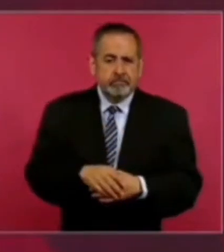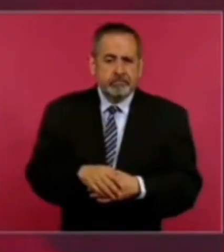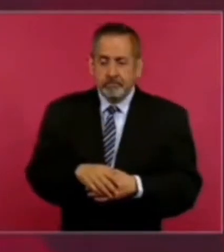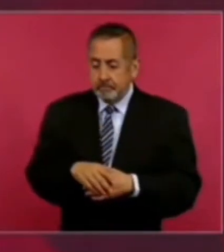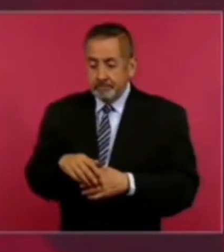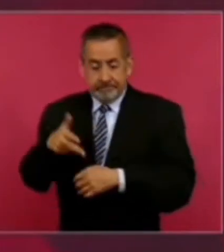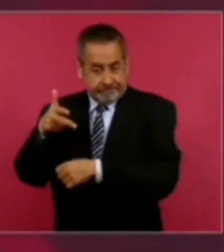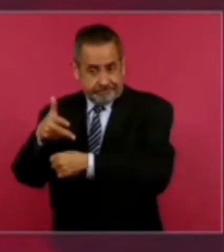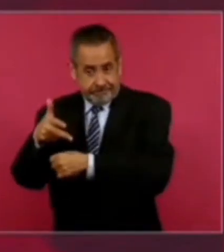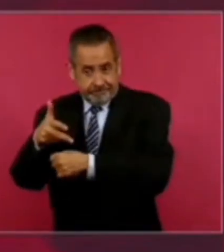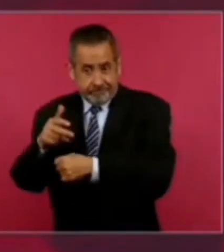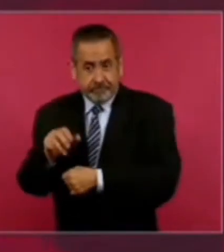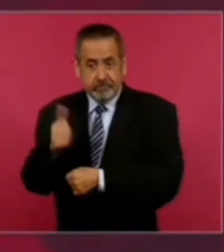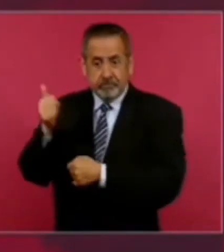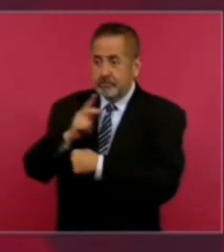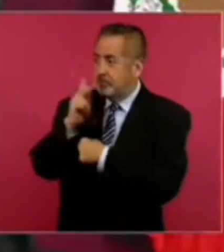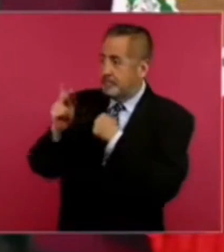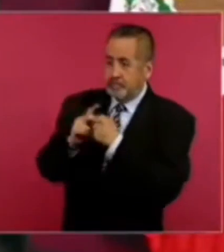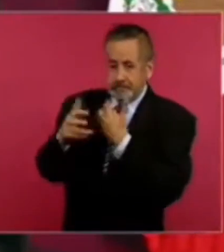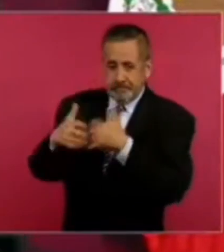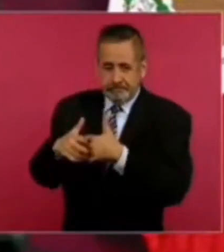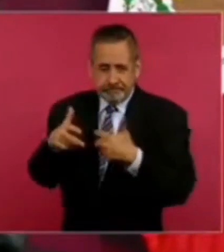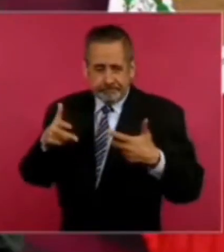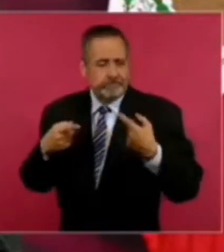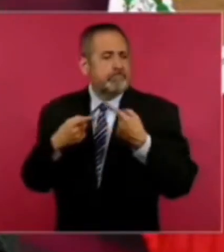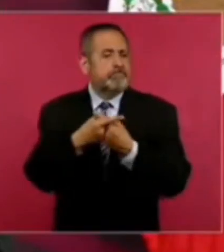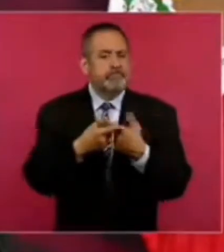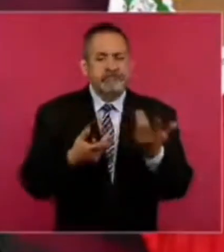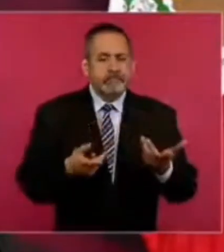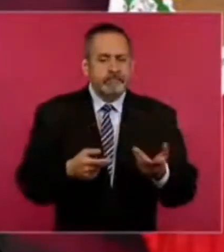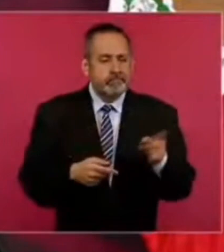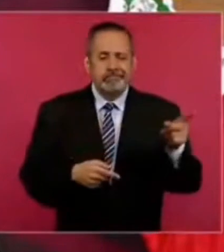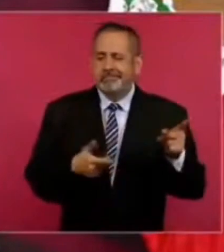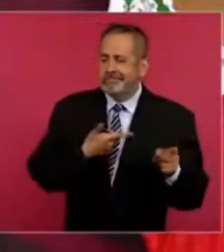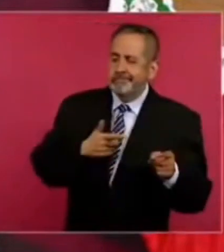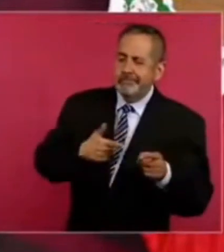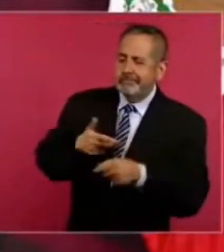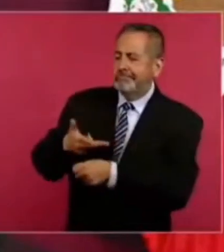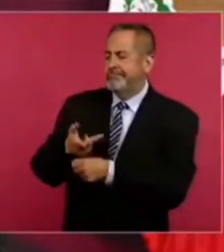no les gusta